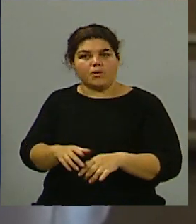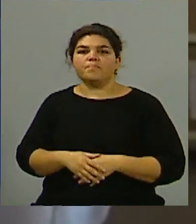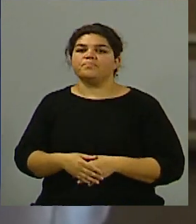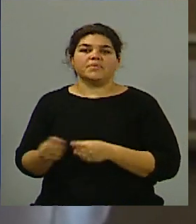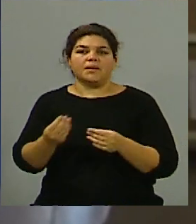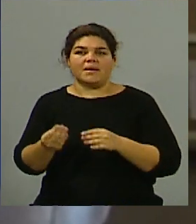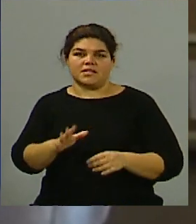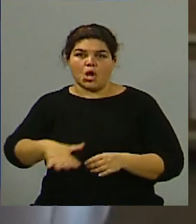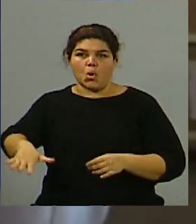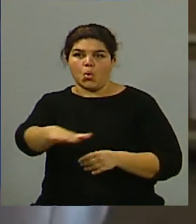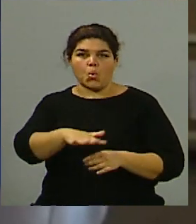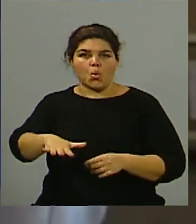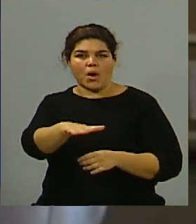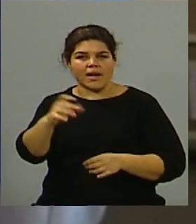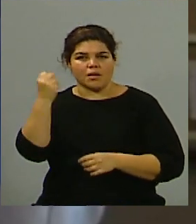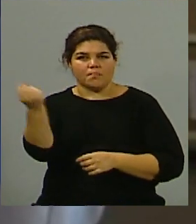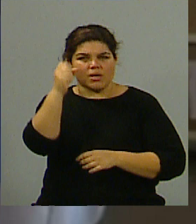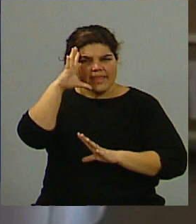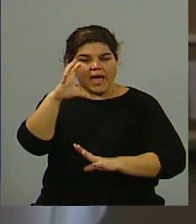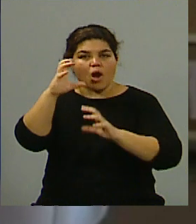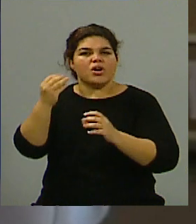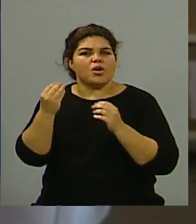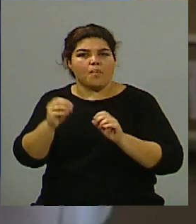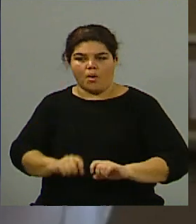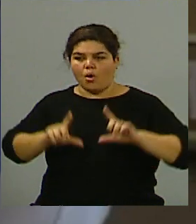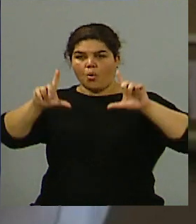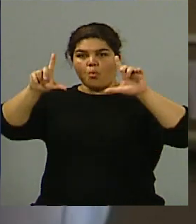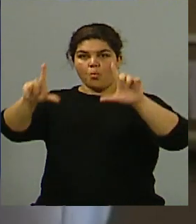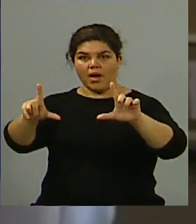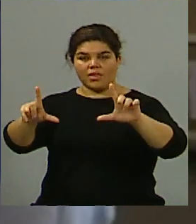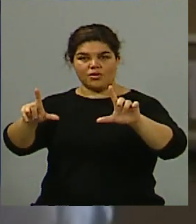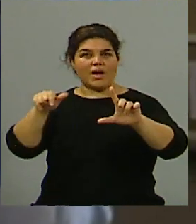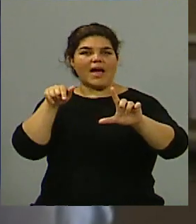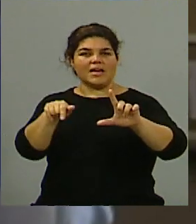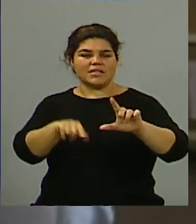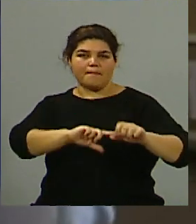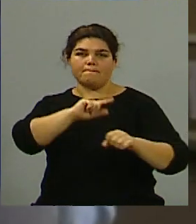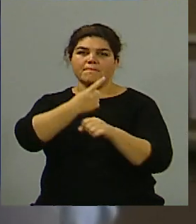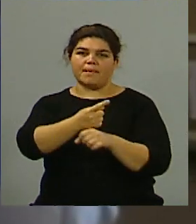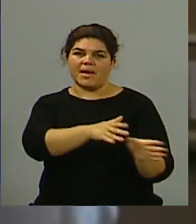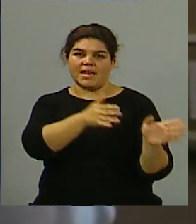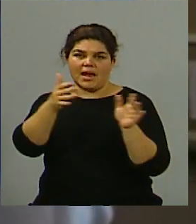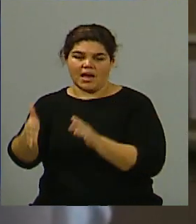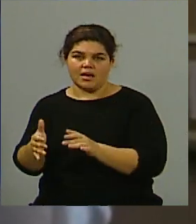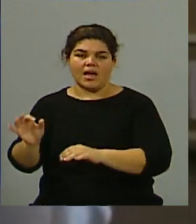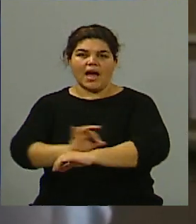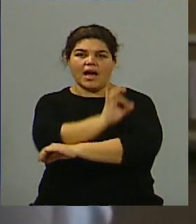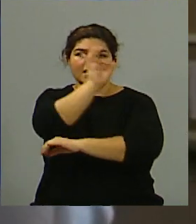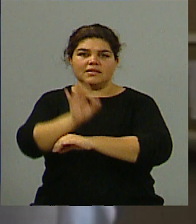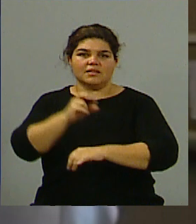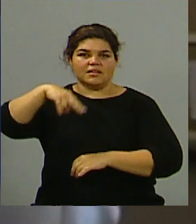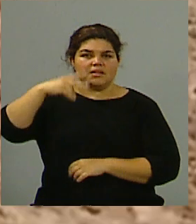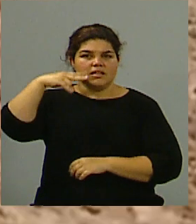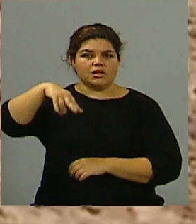distintiva para recorrer la primera etapa de la obra diseñada por el arquitecto Nino